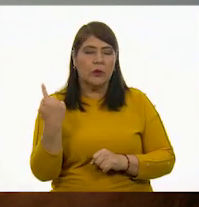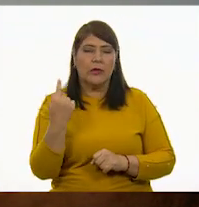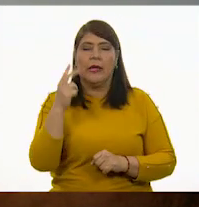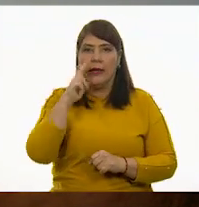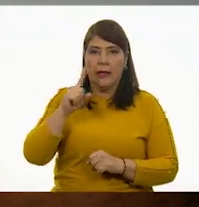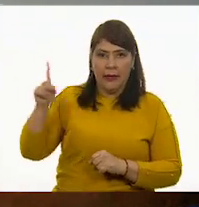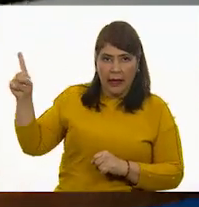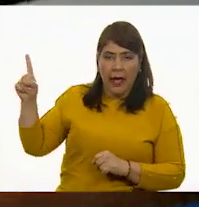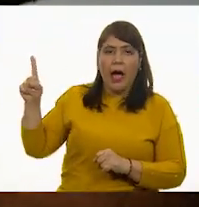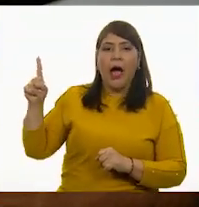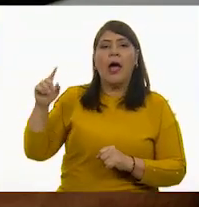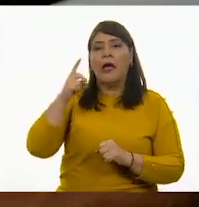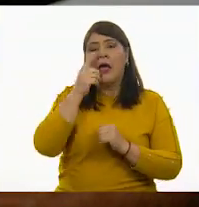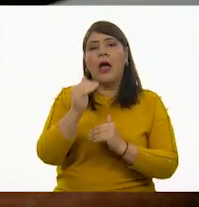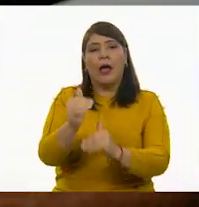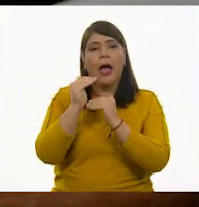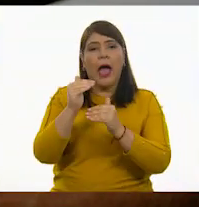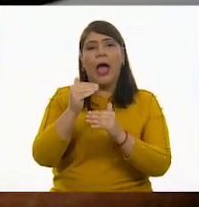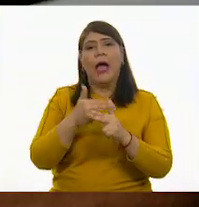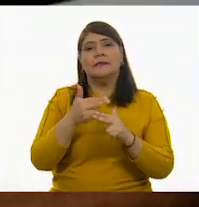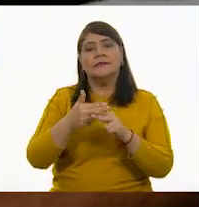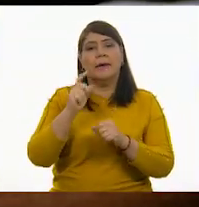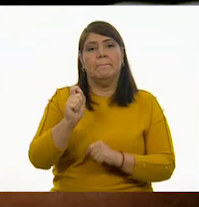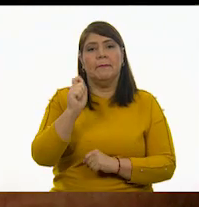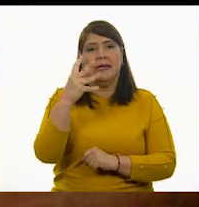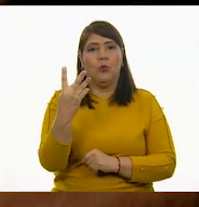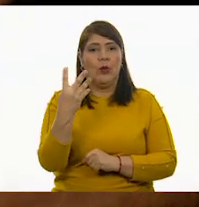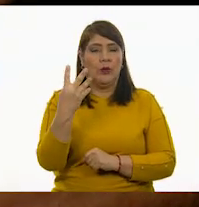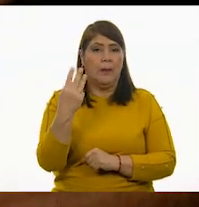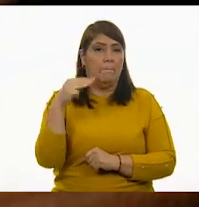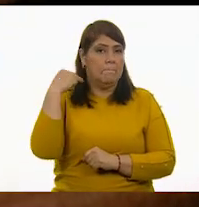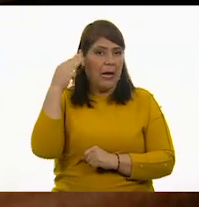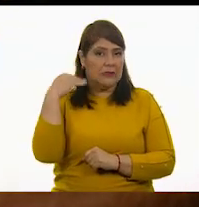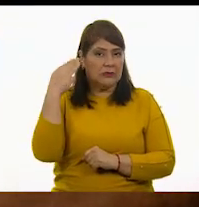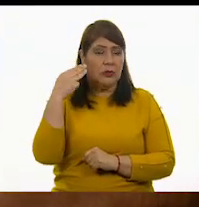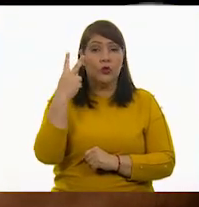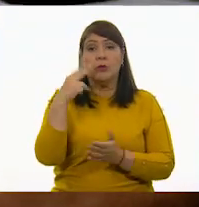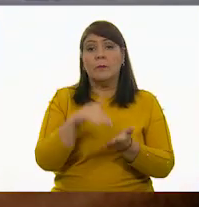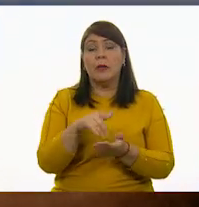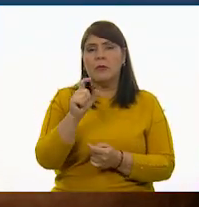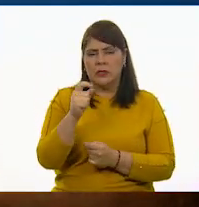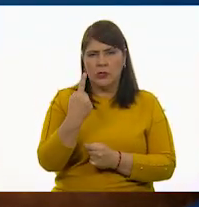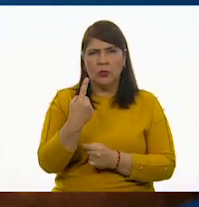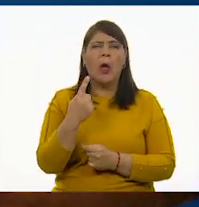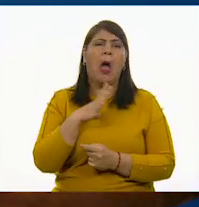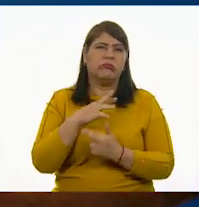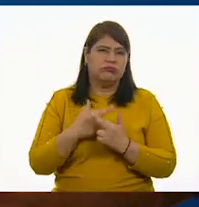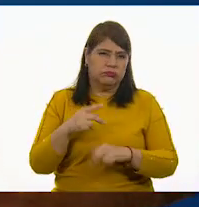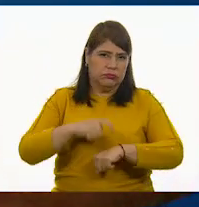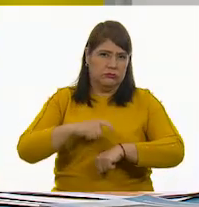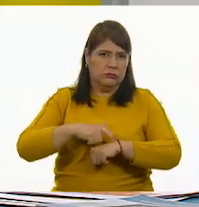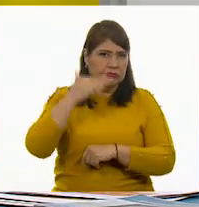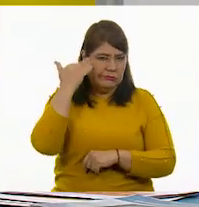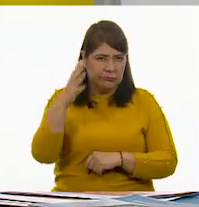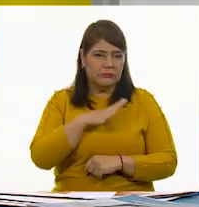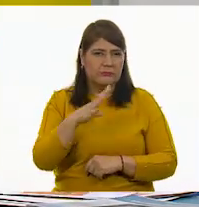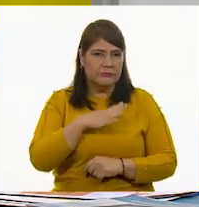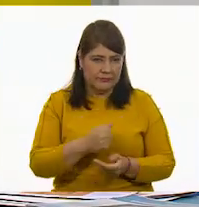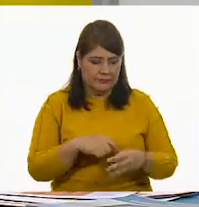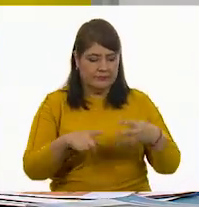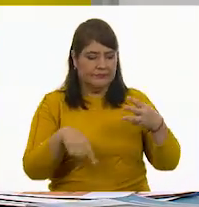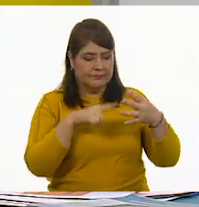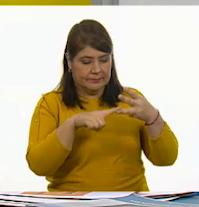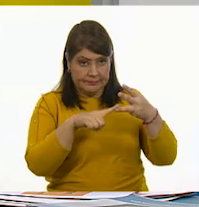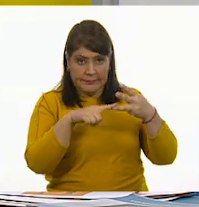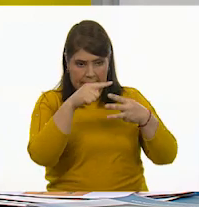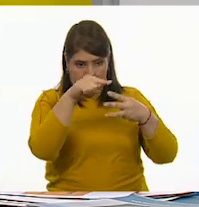el 24 de marzo del 2021. sea que... Todavía nos queda un buen ratito. ¿Ok? Llevamos